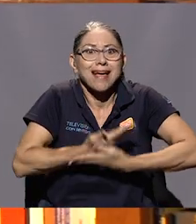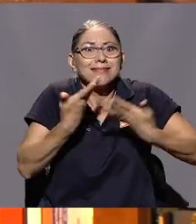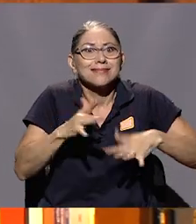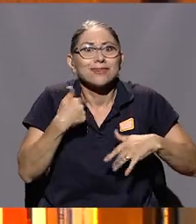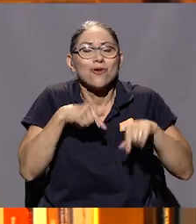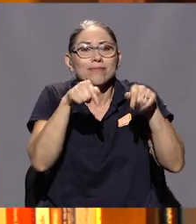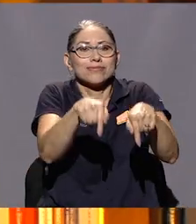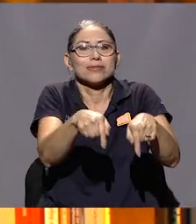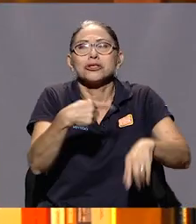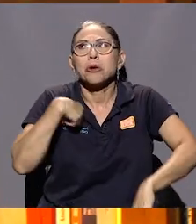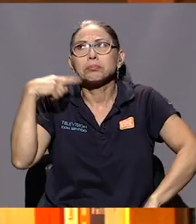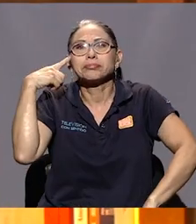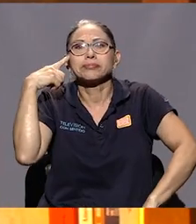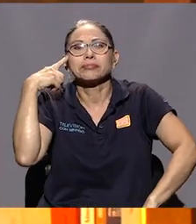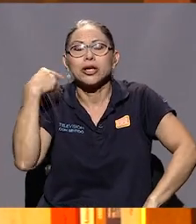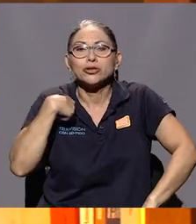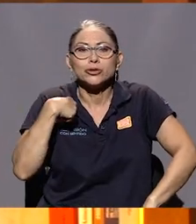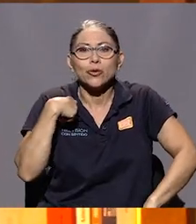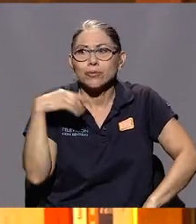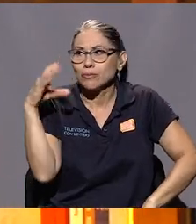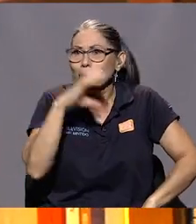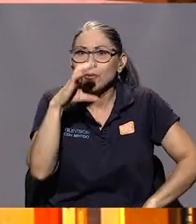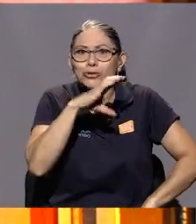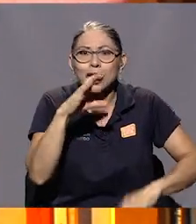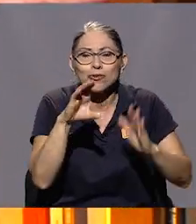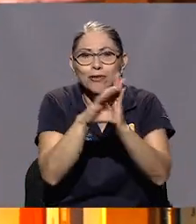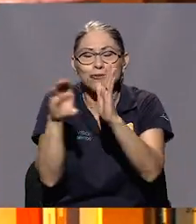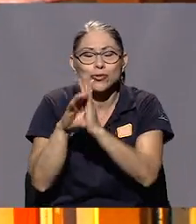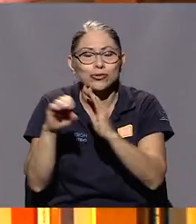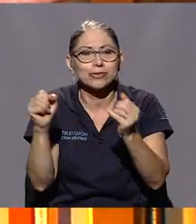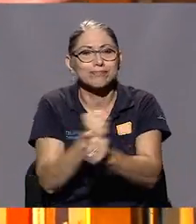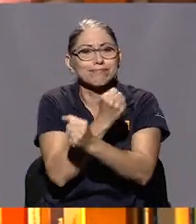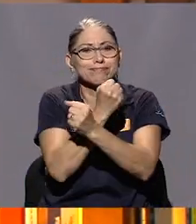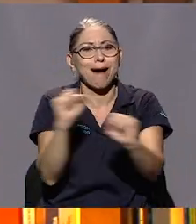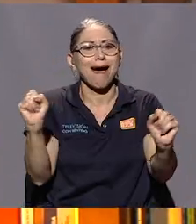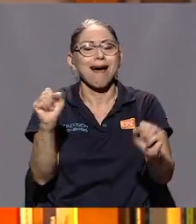ya, yo digo, yo voy a buscarme las fotos. Imposible.